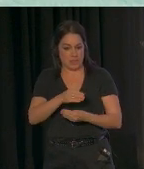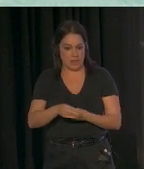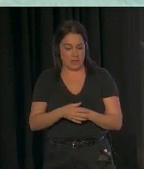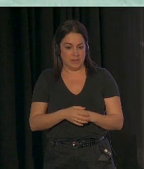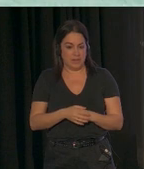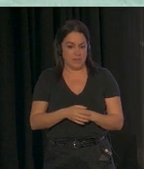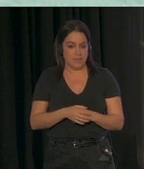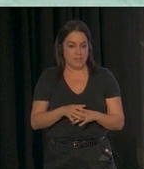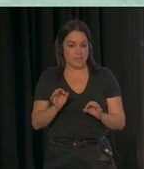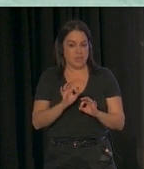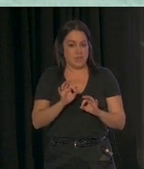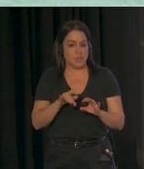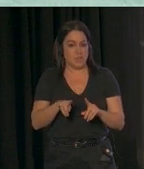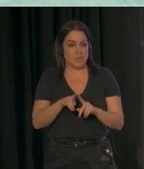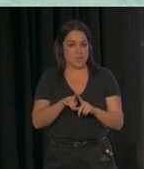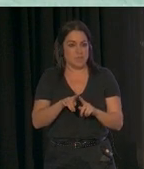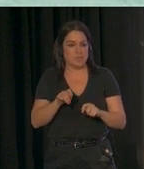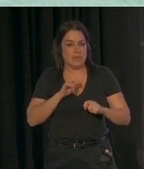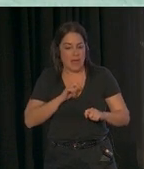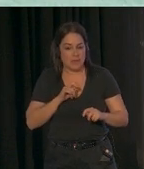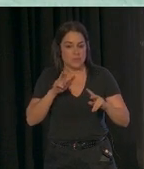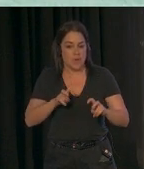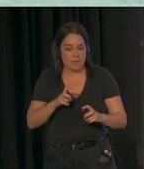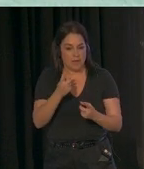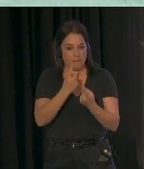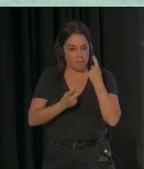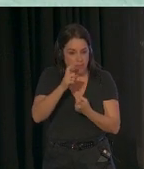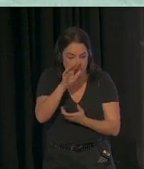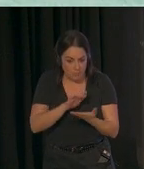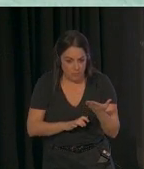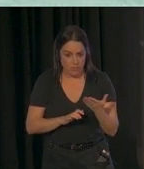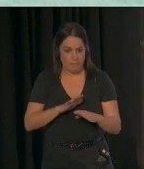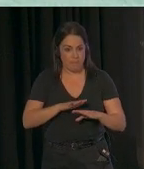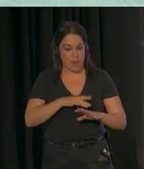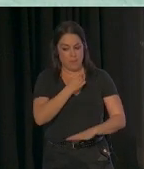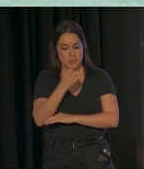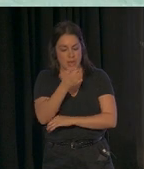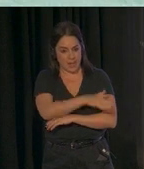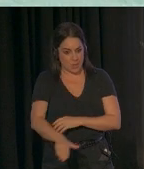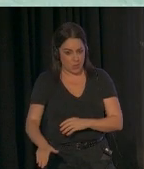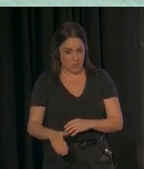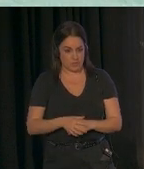que reciben o encuentran nueva información o nuevas ideas para apoyar a sus hijos.